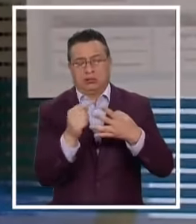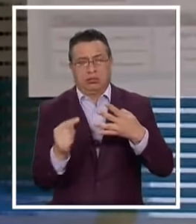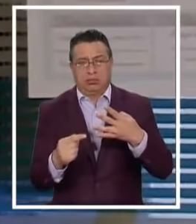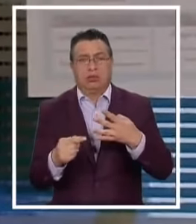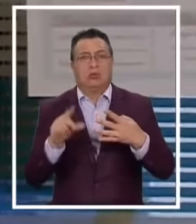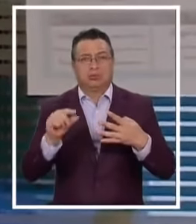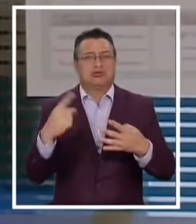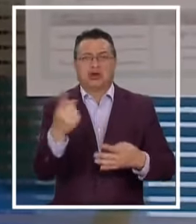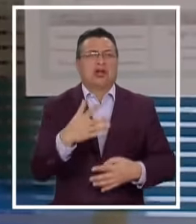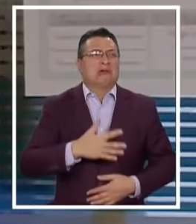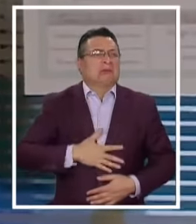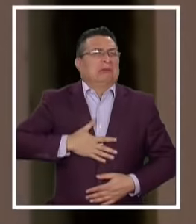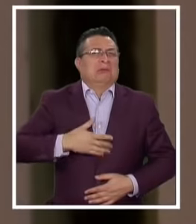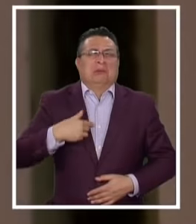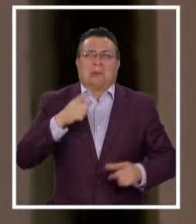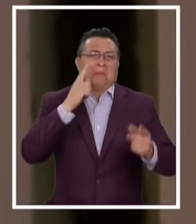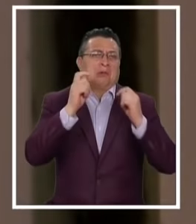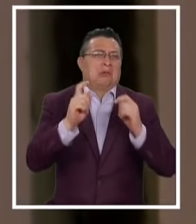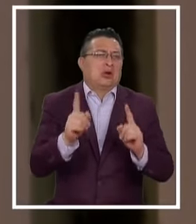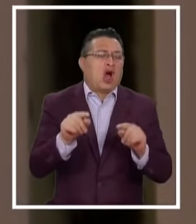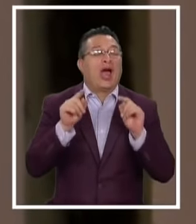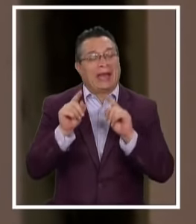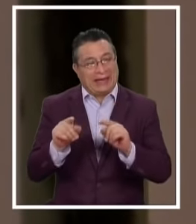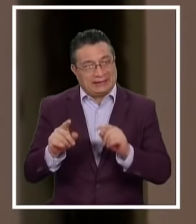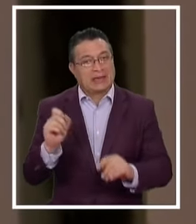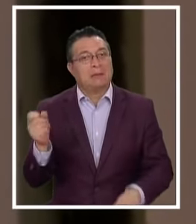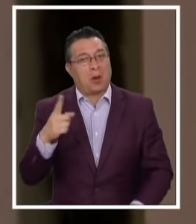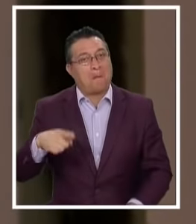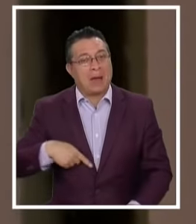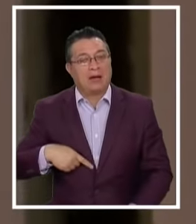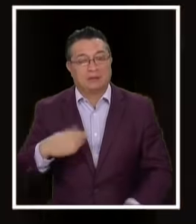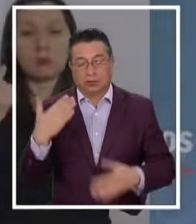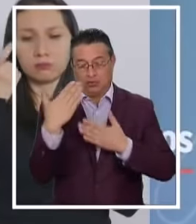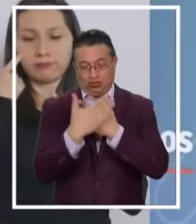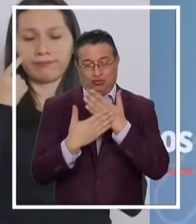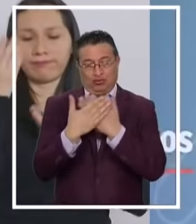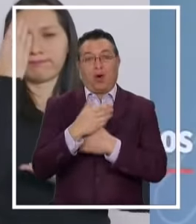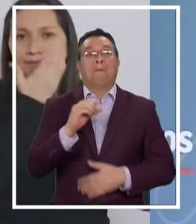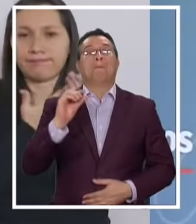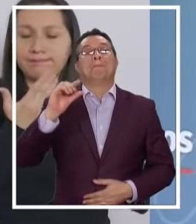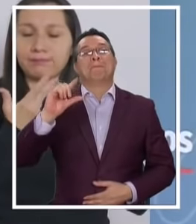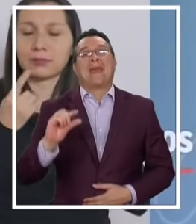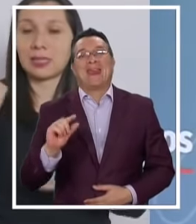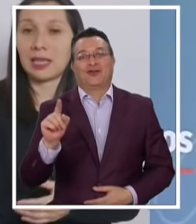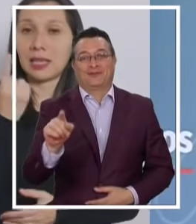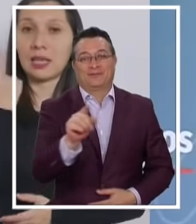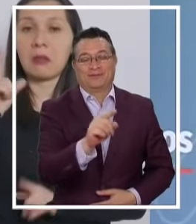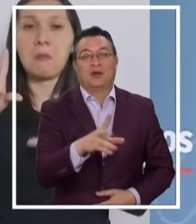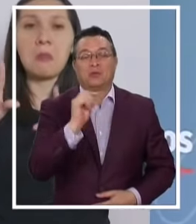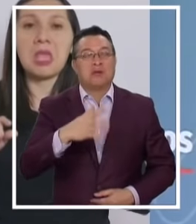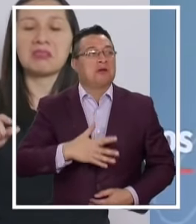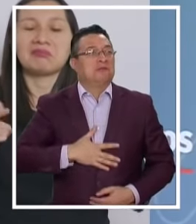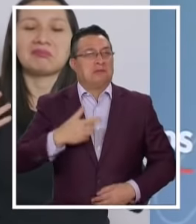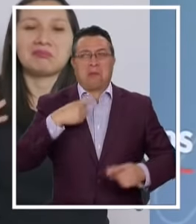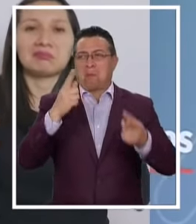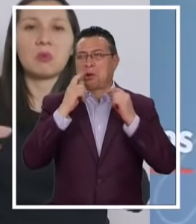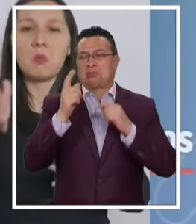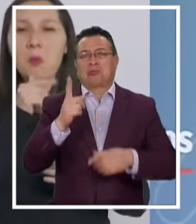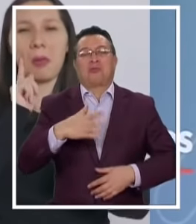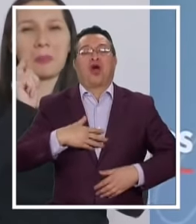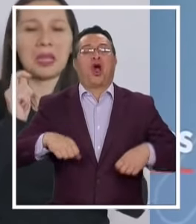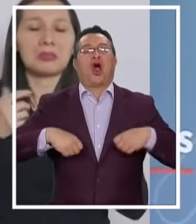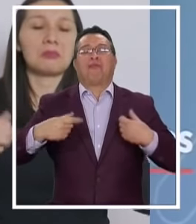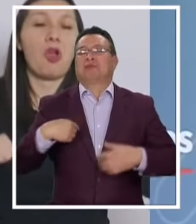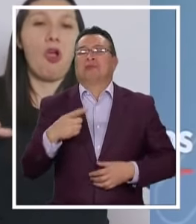baja percepción De riesgo Es uno de los principales Las medidas de autocuidado En general Hay una menor percepción De riesgo De las